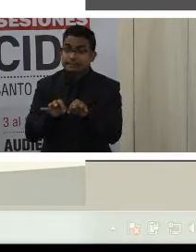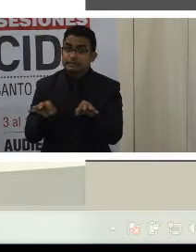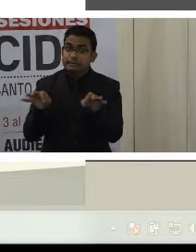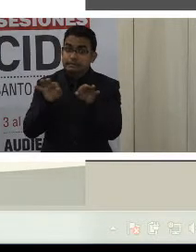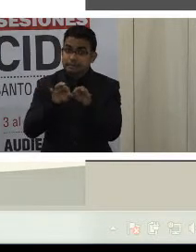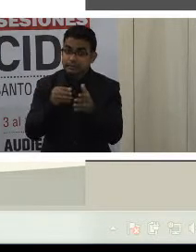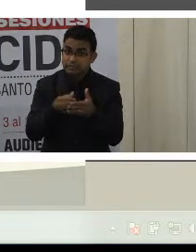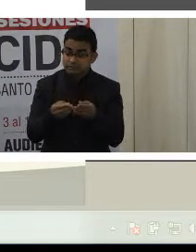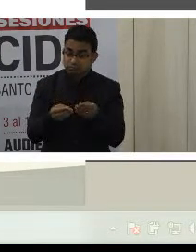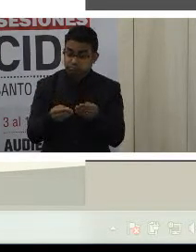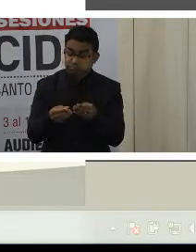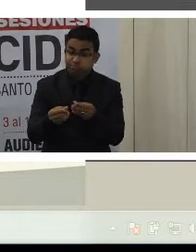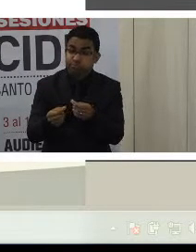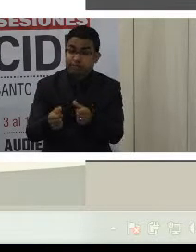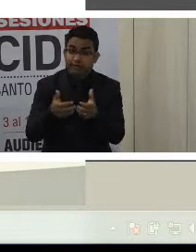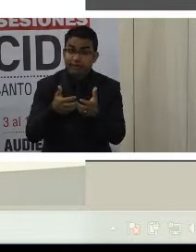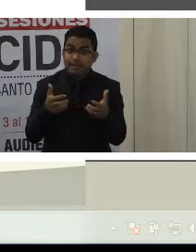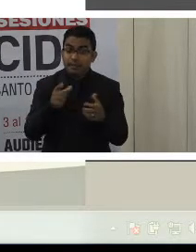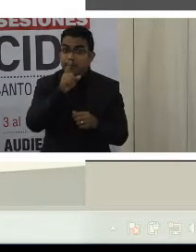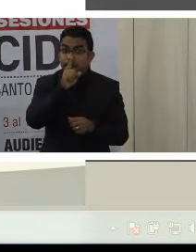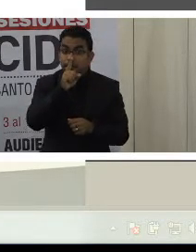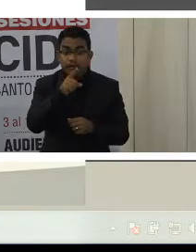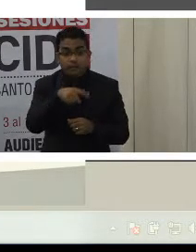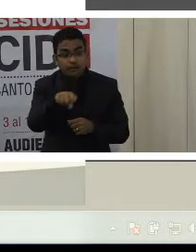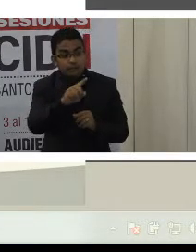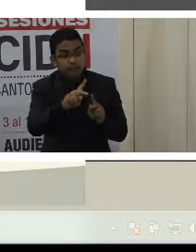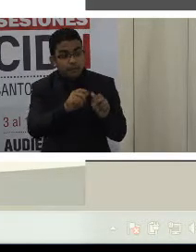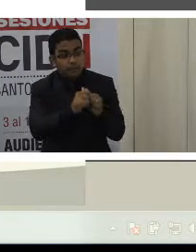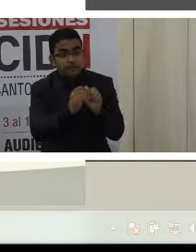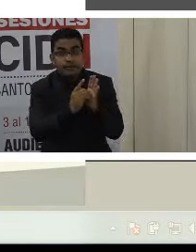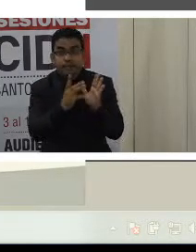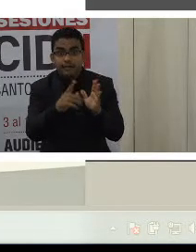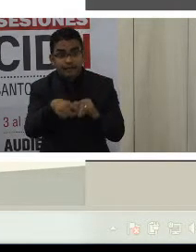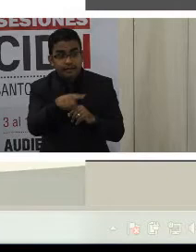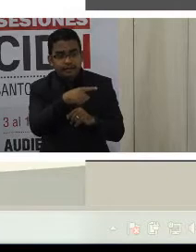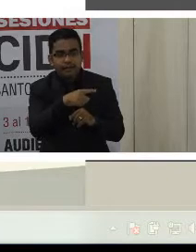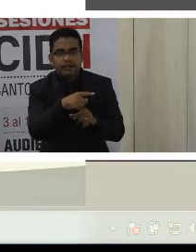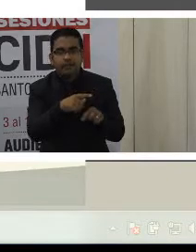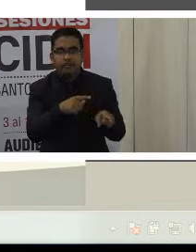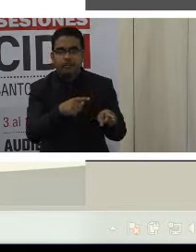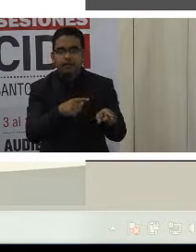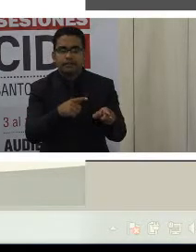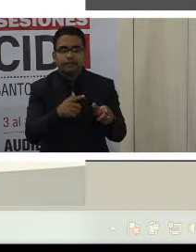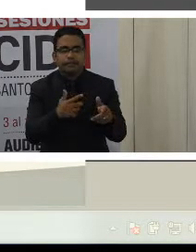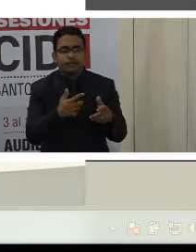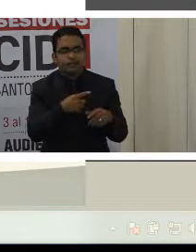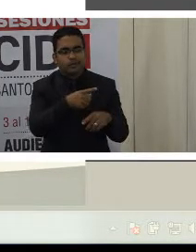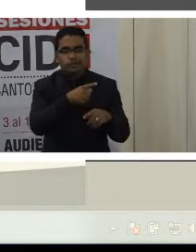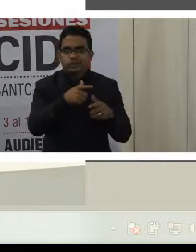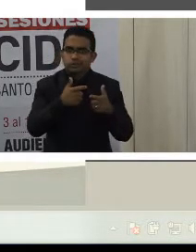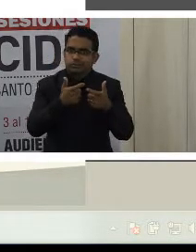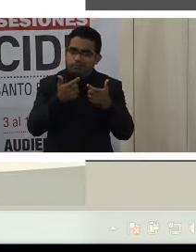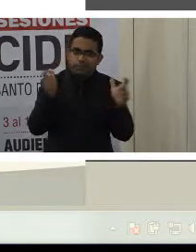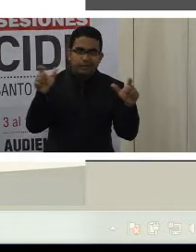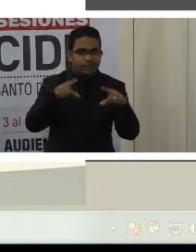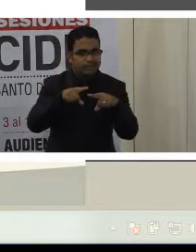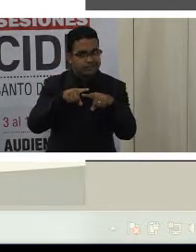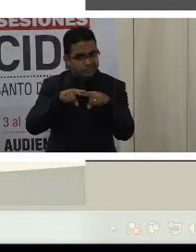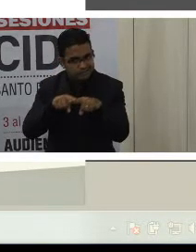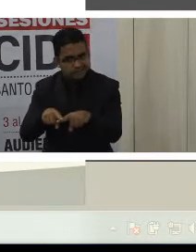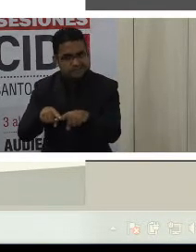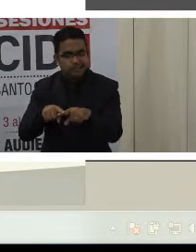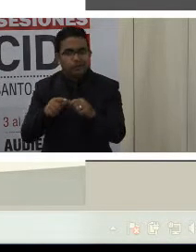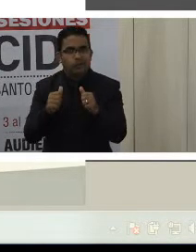recursos, pero que además, en el caso de las personas con discapacidad, tienen una gran dependencia de productos